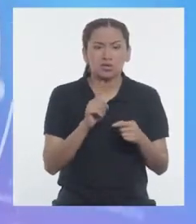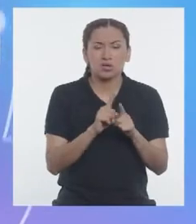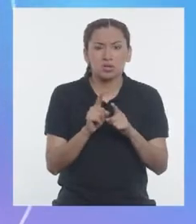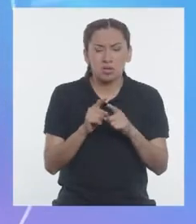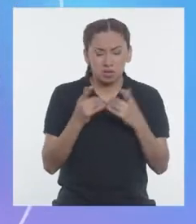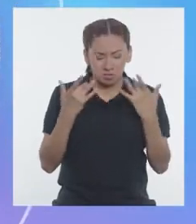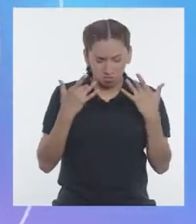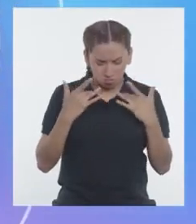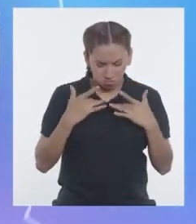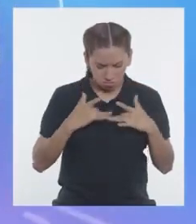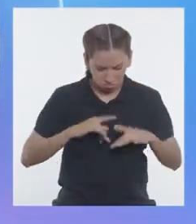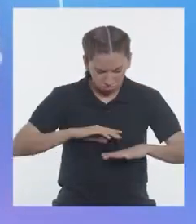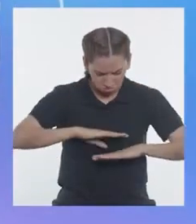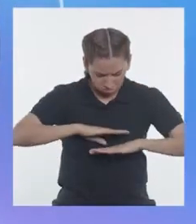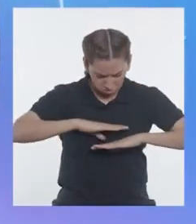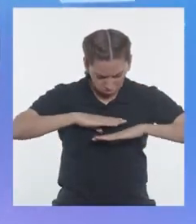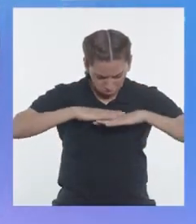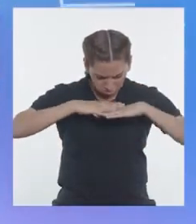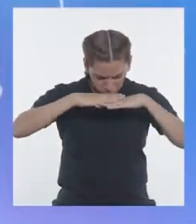barquito a la deriva.